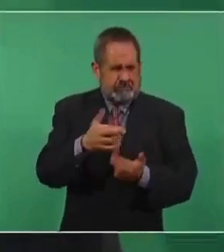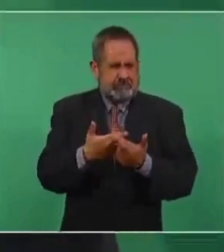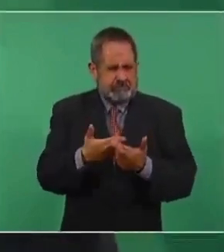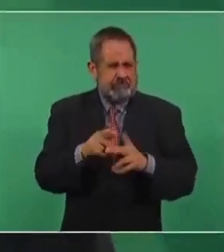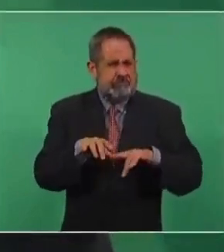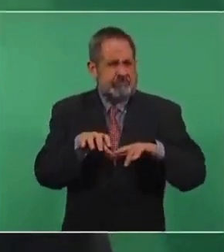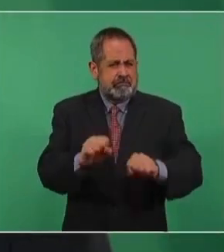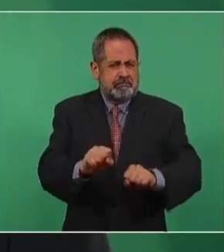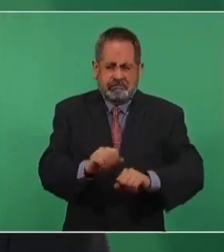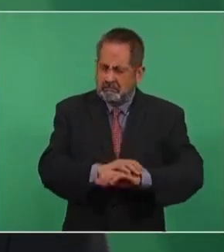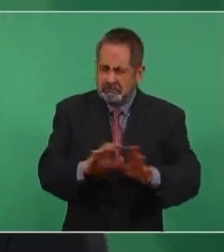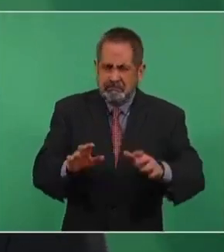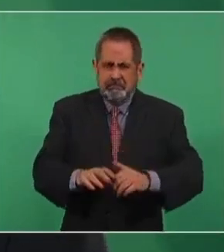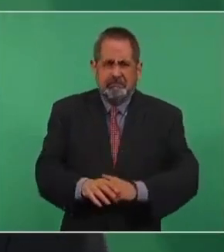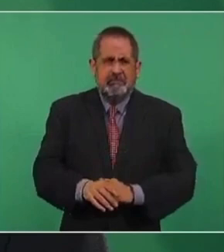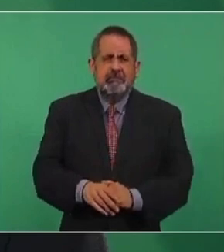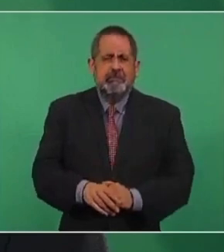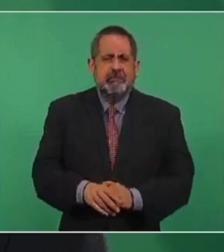presupuesto.